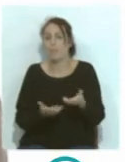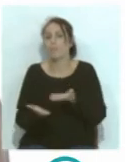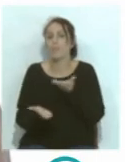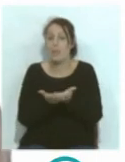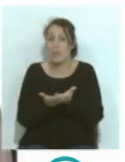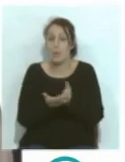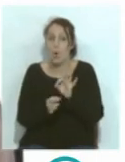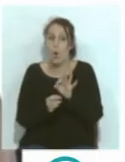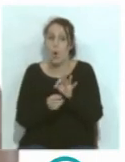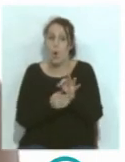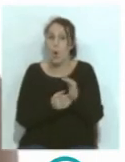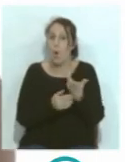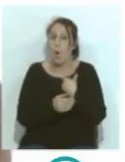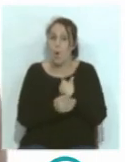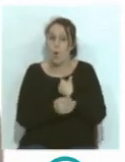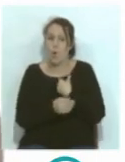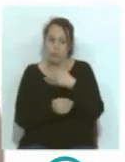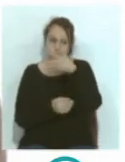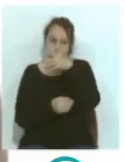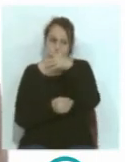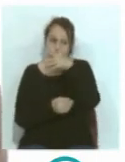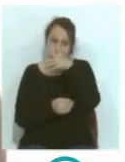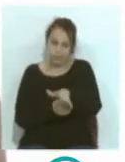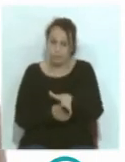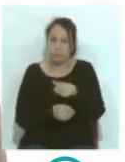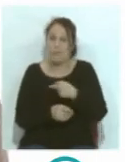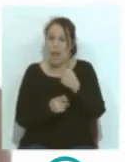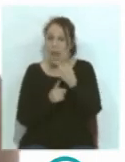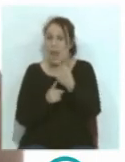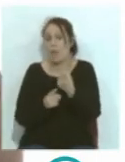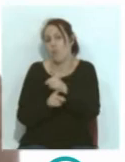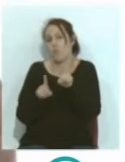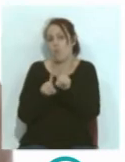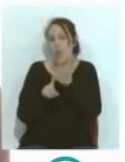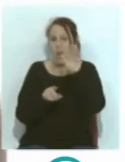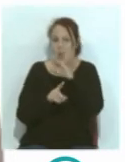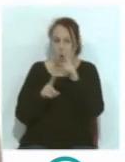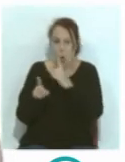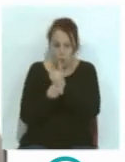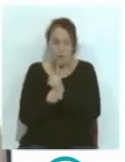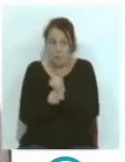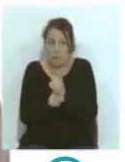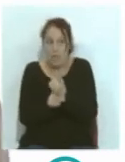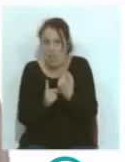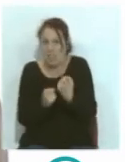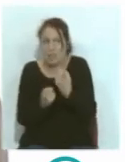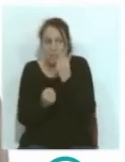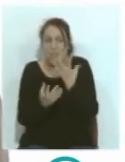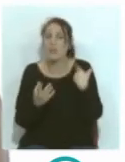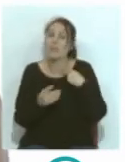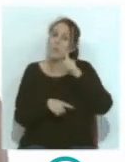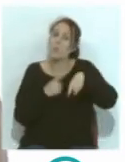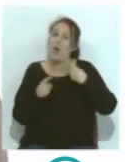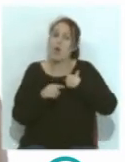de condenar el racismo en la xenofobia me parece algo muy necesario y después que se investigue, que sea un